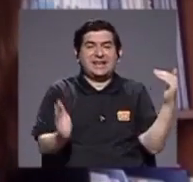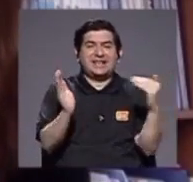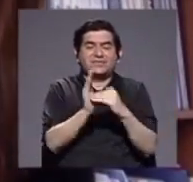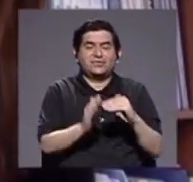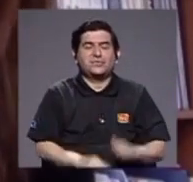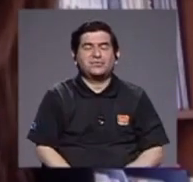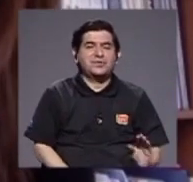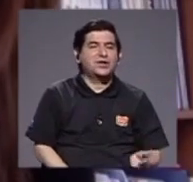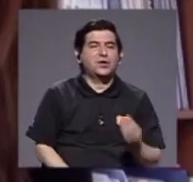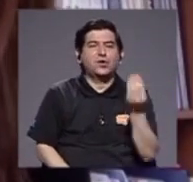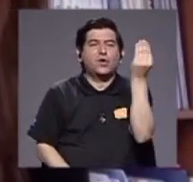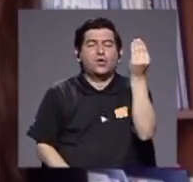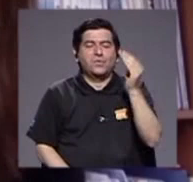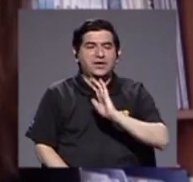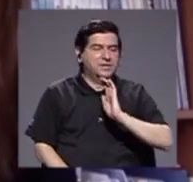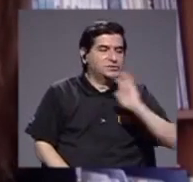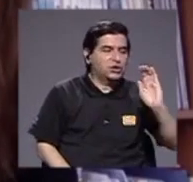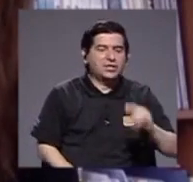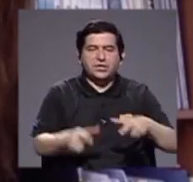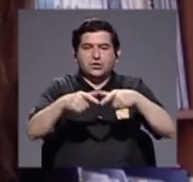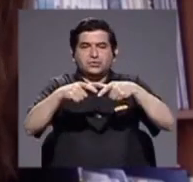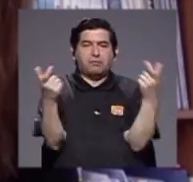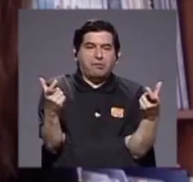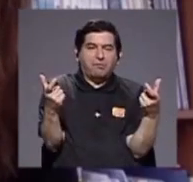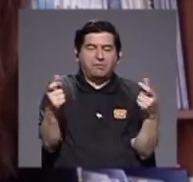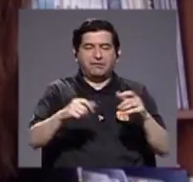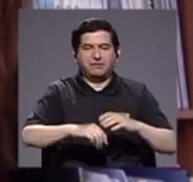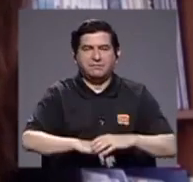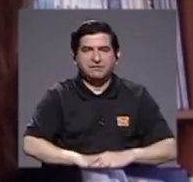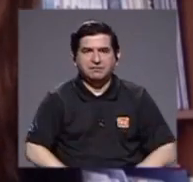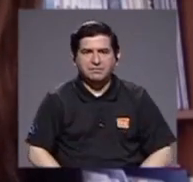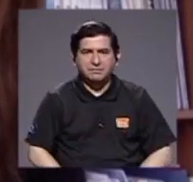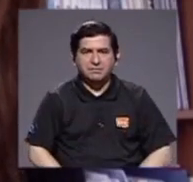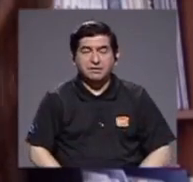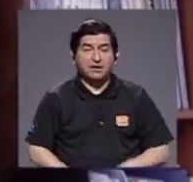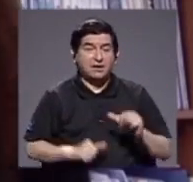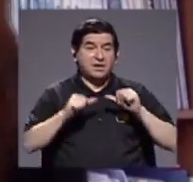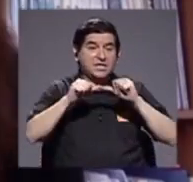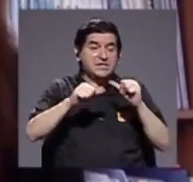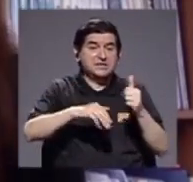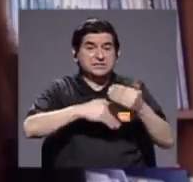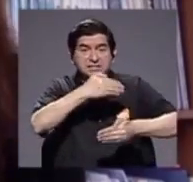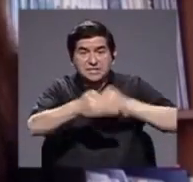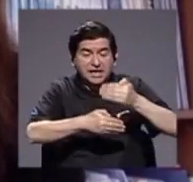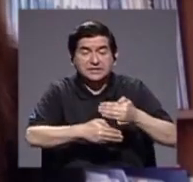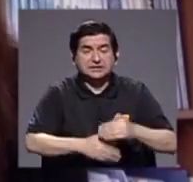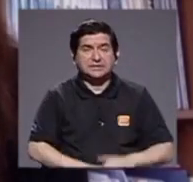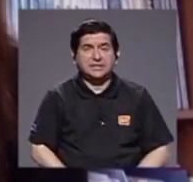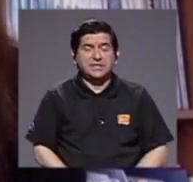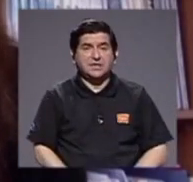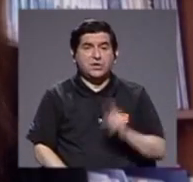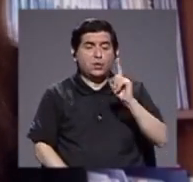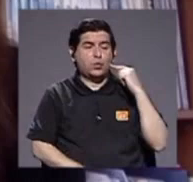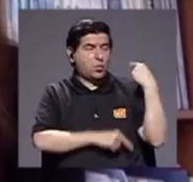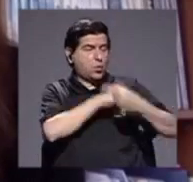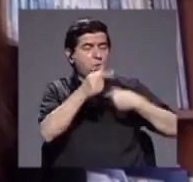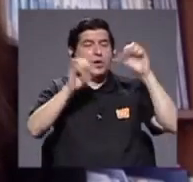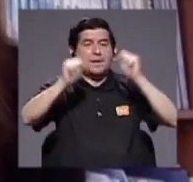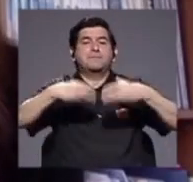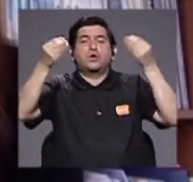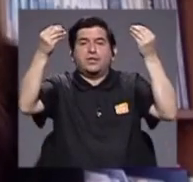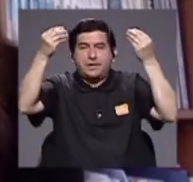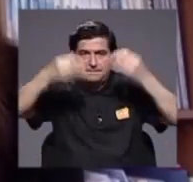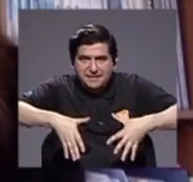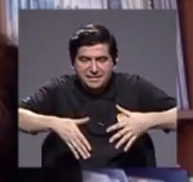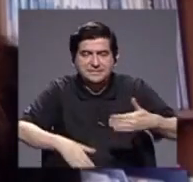y niños desconectados y eso al paso siguiente va a ser una generación que podríamos perder